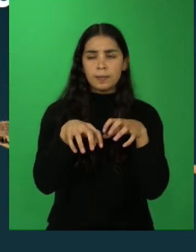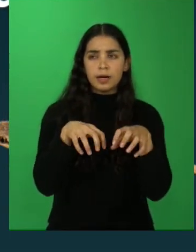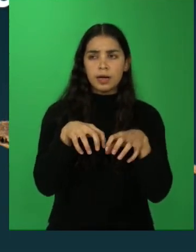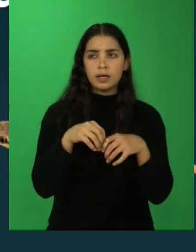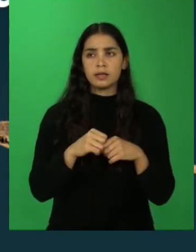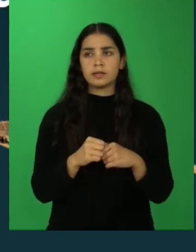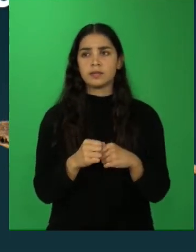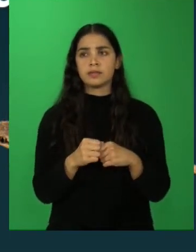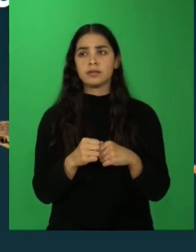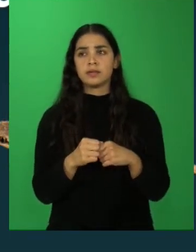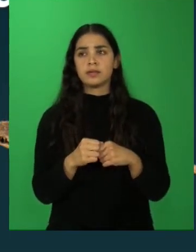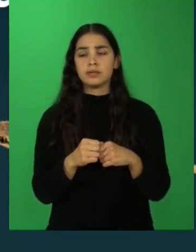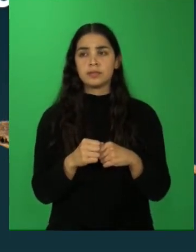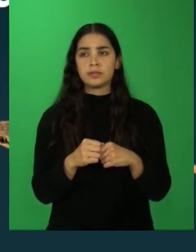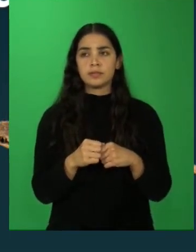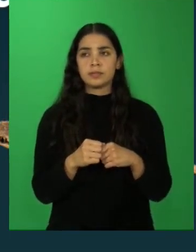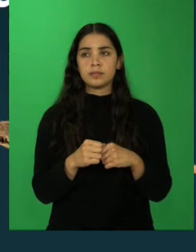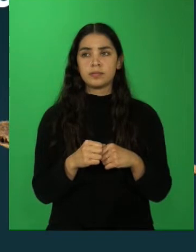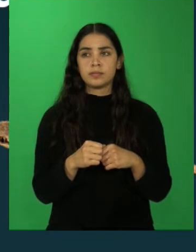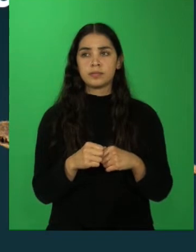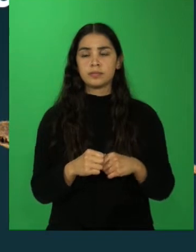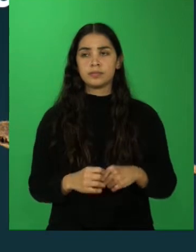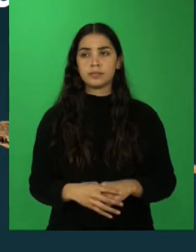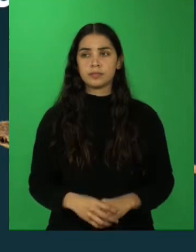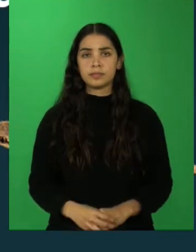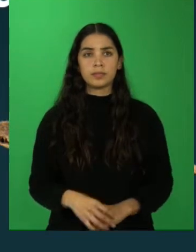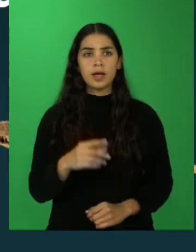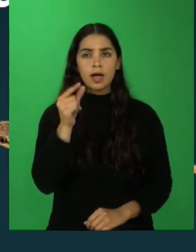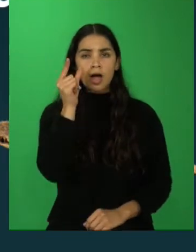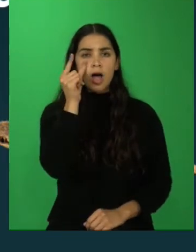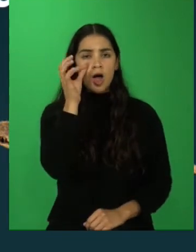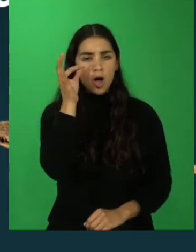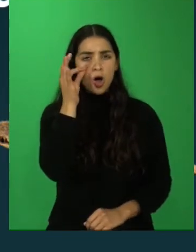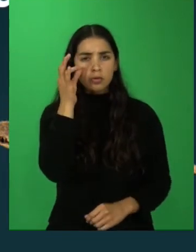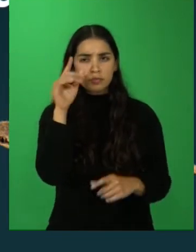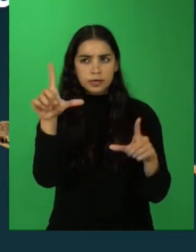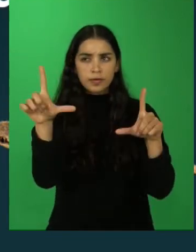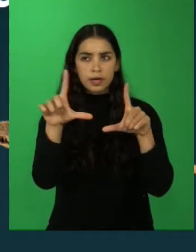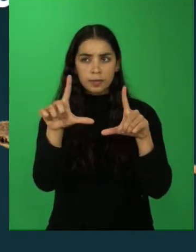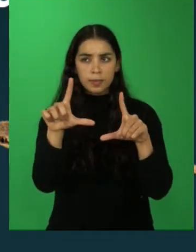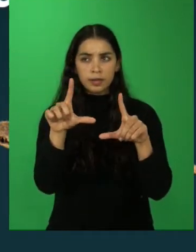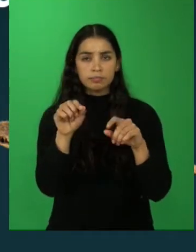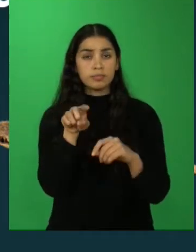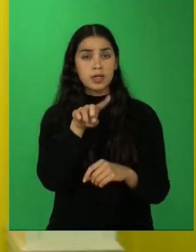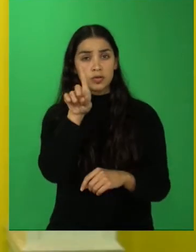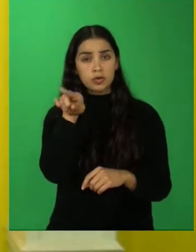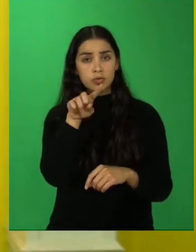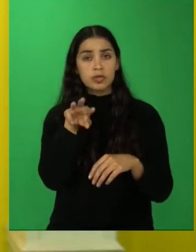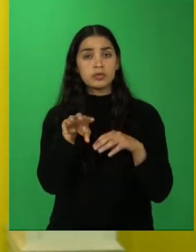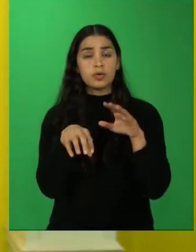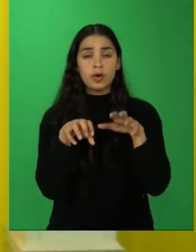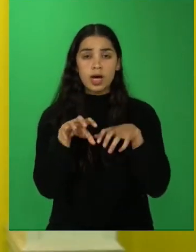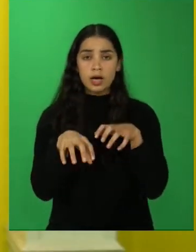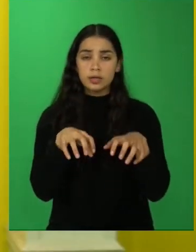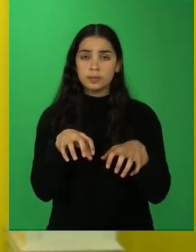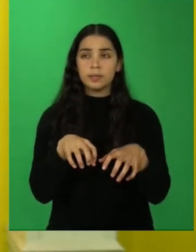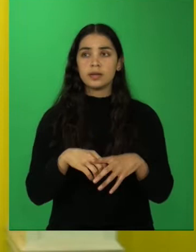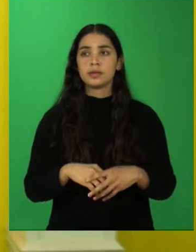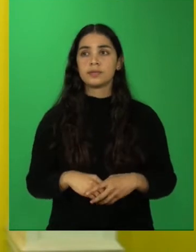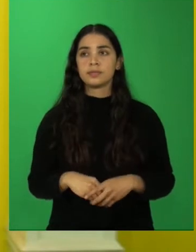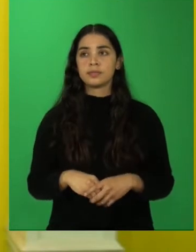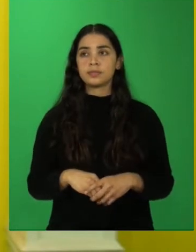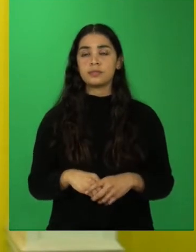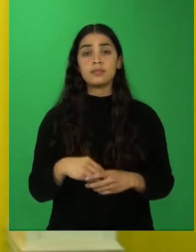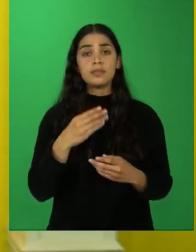chinchilla y el zorro chilla, además de vegetación como